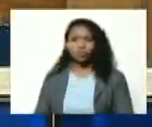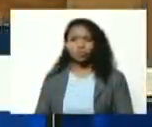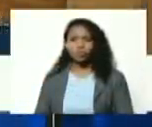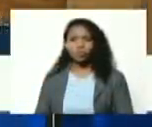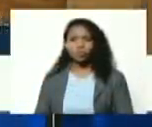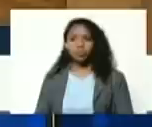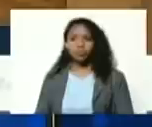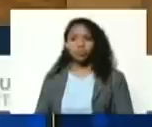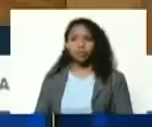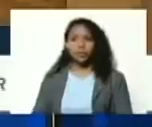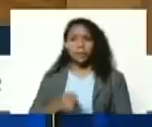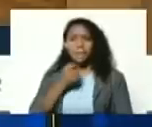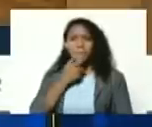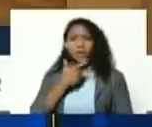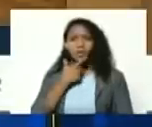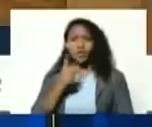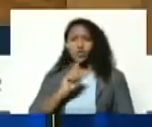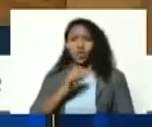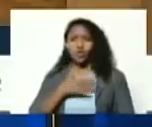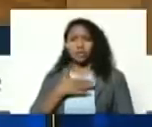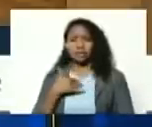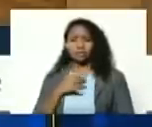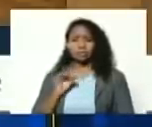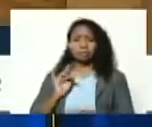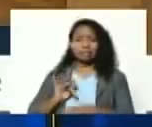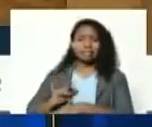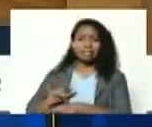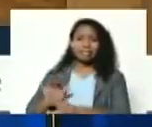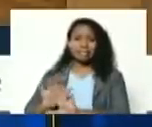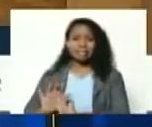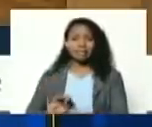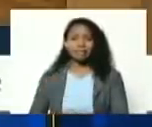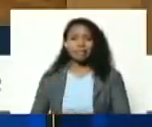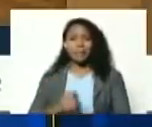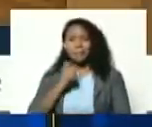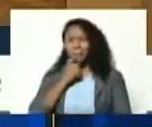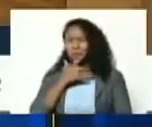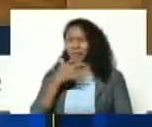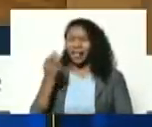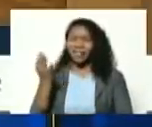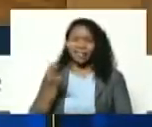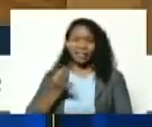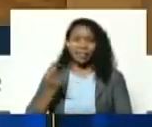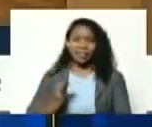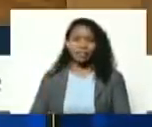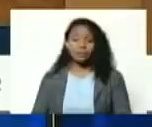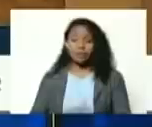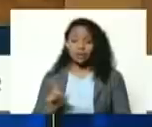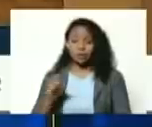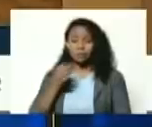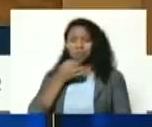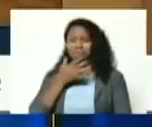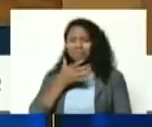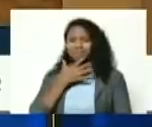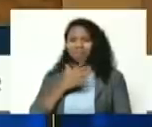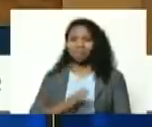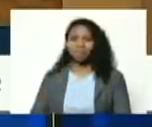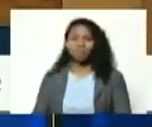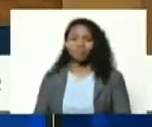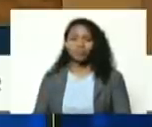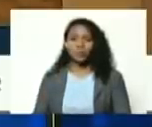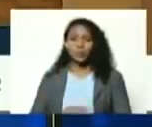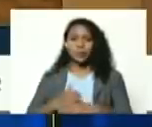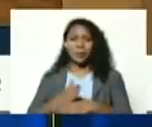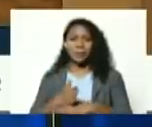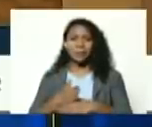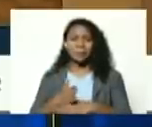tan bonito que no quiero ni tocarlo está bonito de verdad mira Silvia está bonito una madera